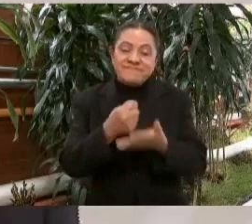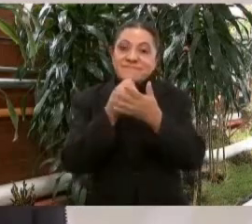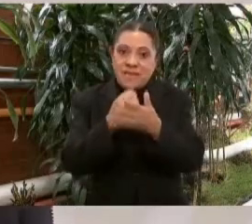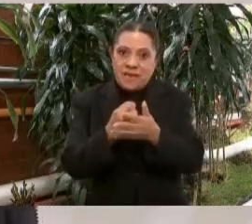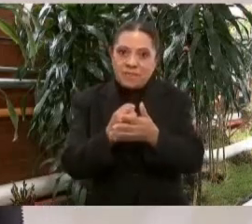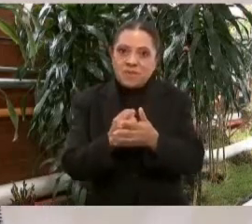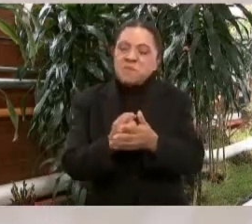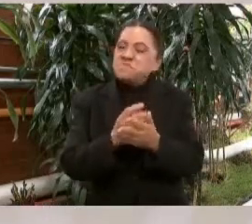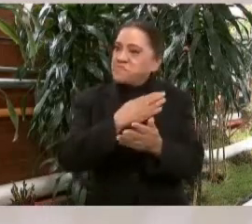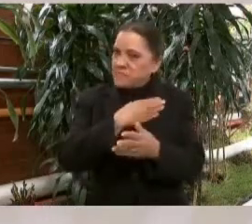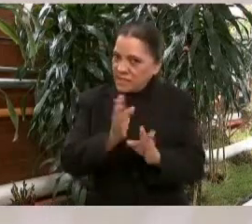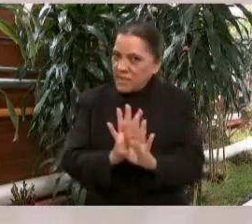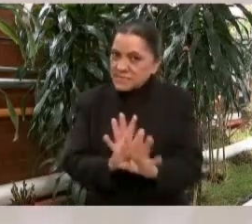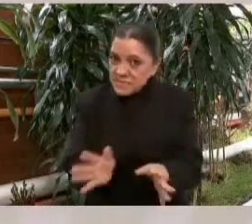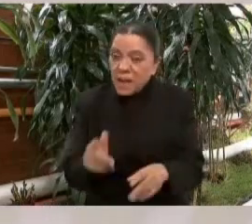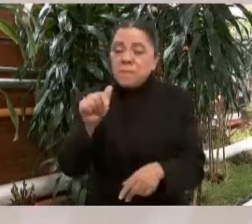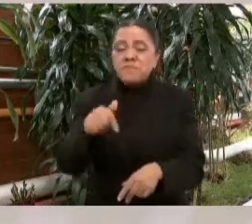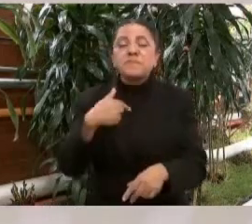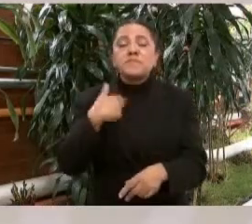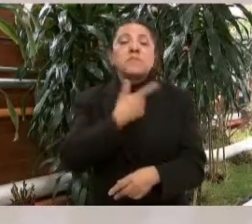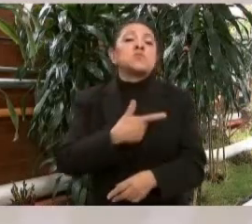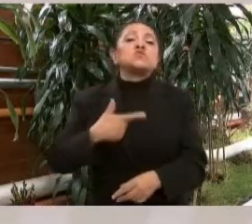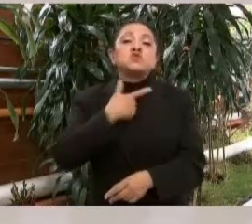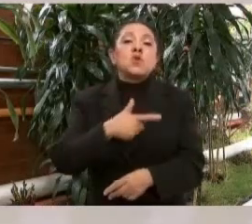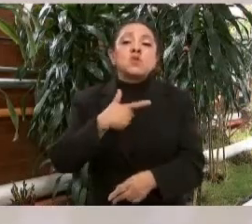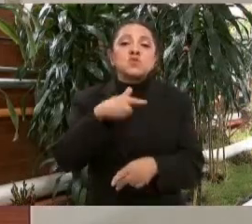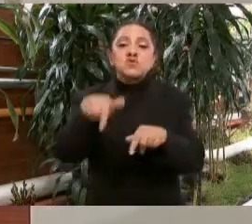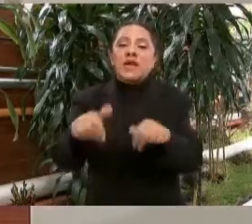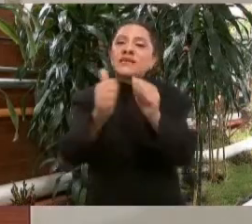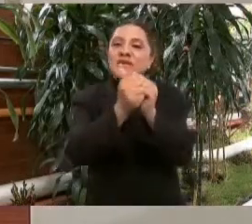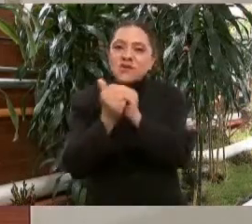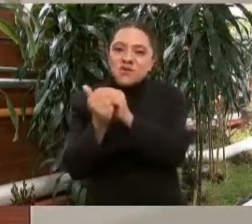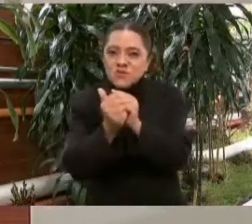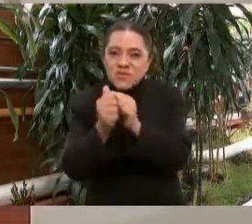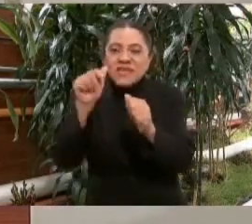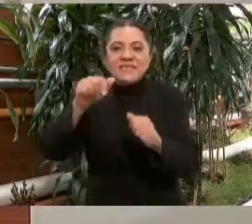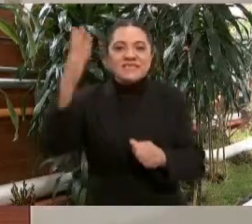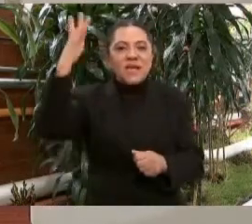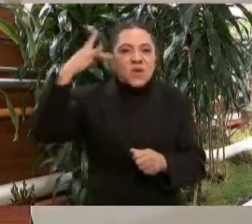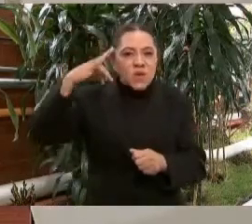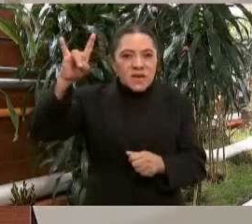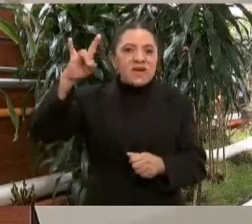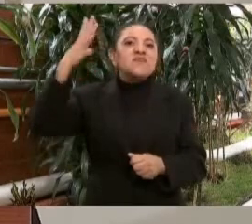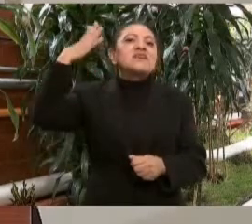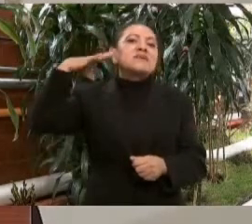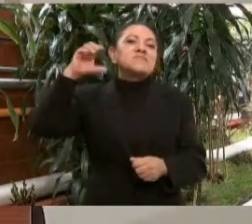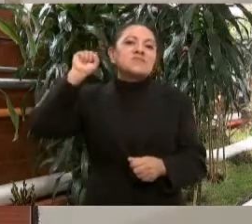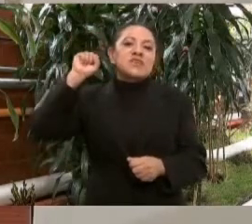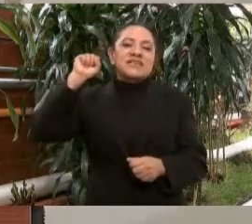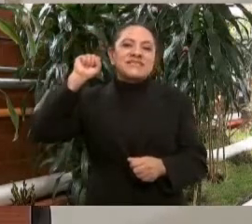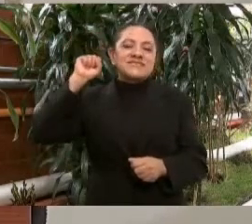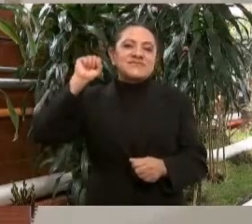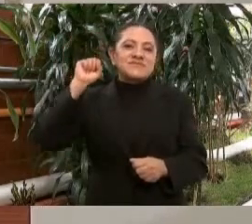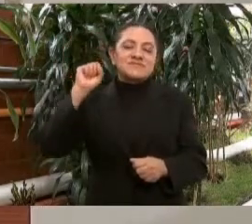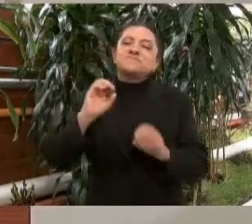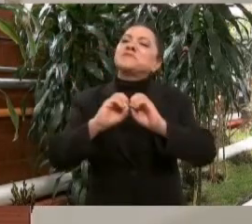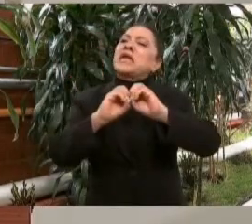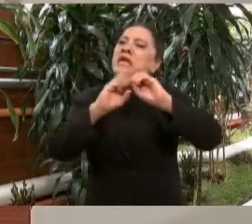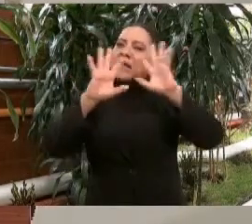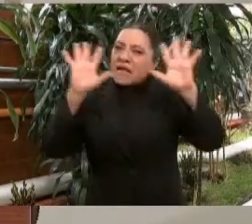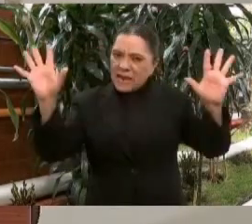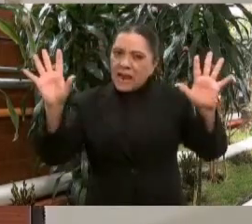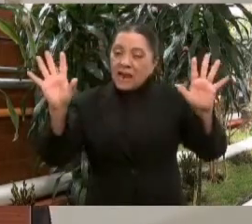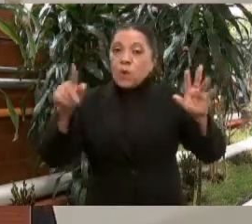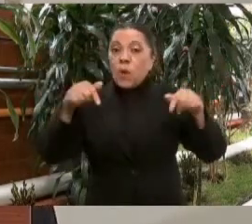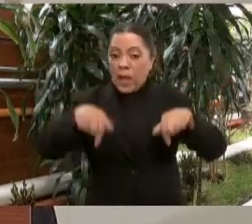estar aquí con ustedes en Cuernavaca, en Morelos. Desde luego que vamos a estar